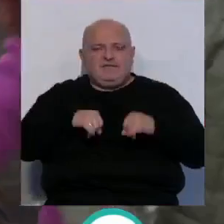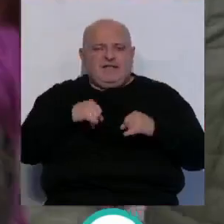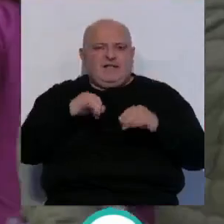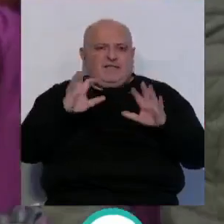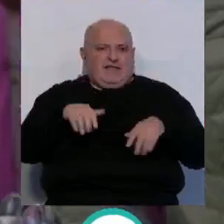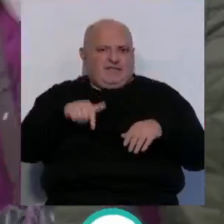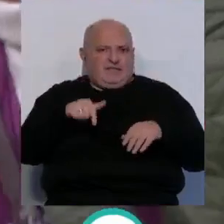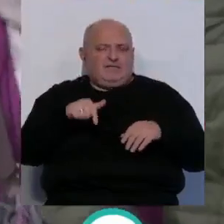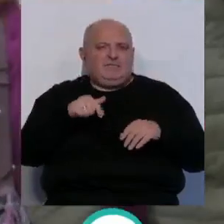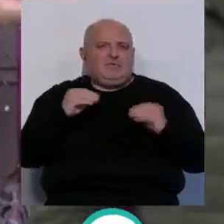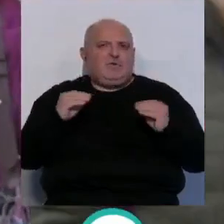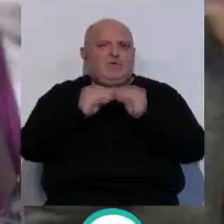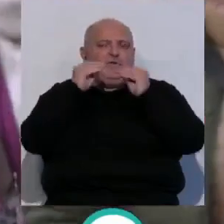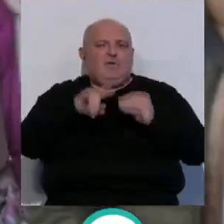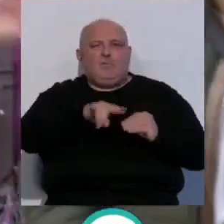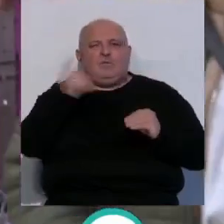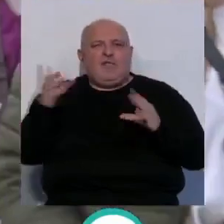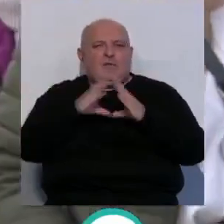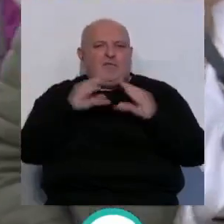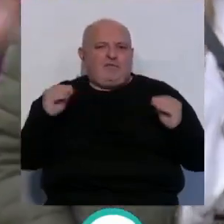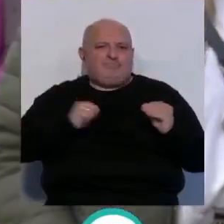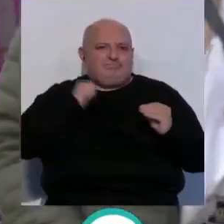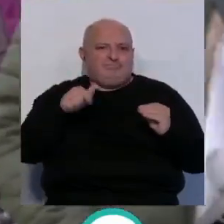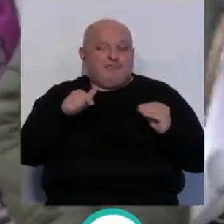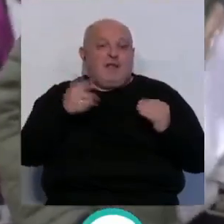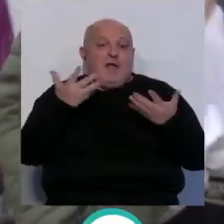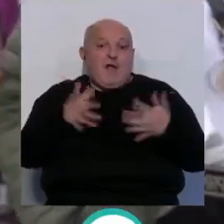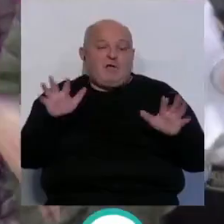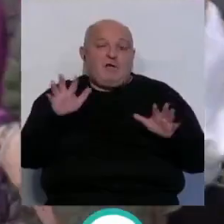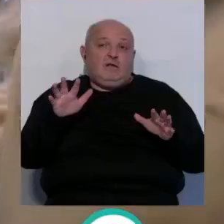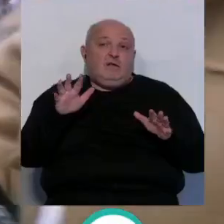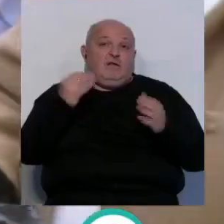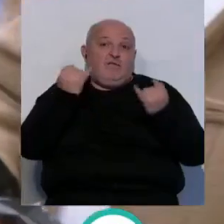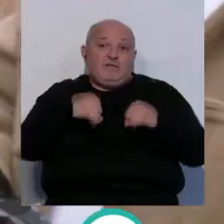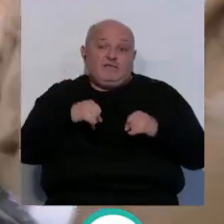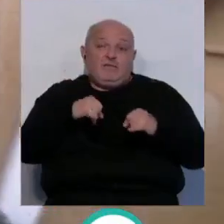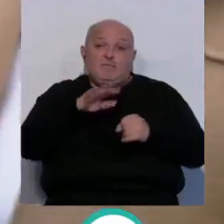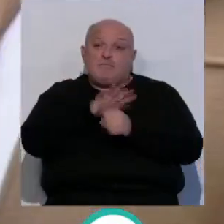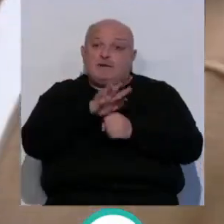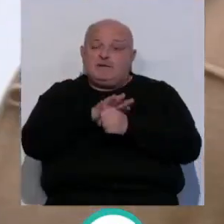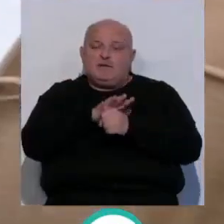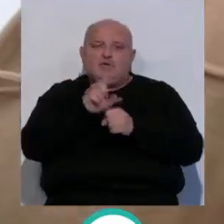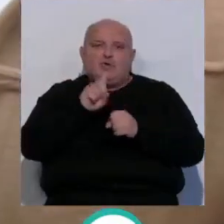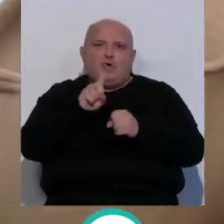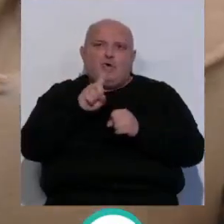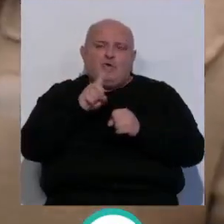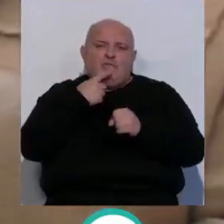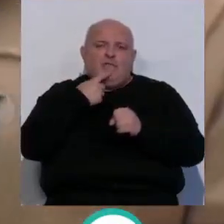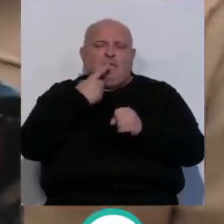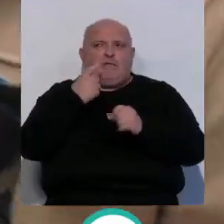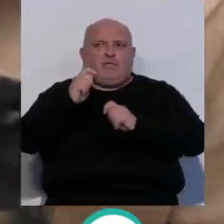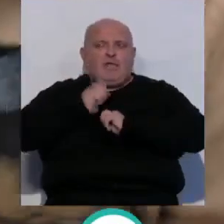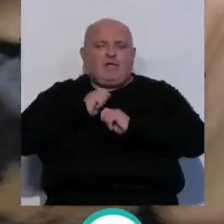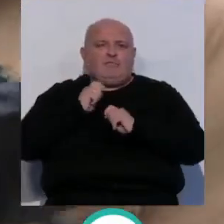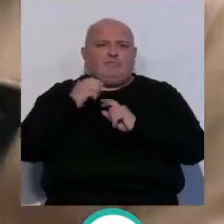la ciudad, que además coincide con el puente de Andalucía. Aunque, sin embargo, que sea festivo el martes no ha influido, según el presidente ORECA,